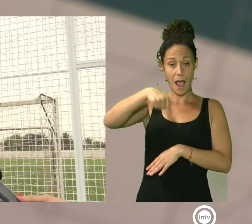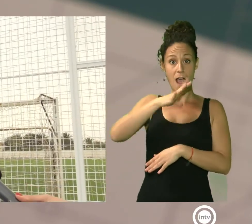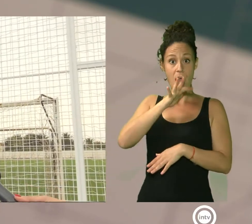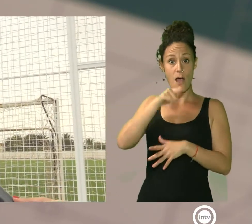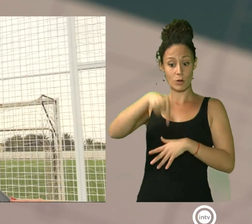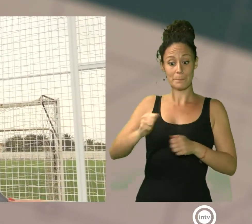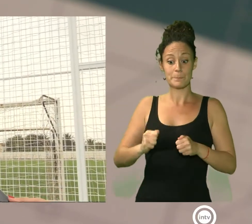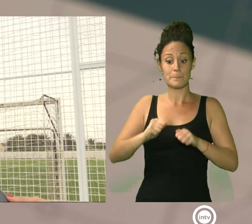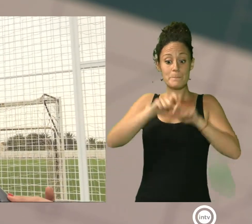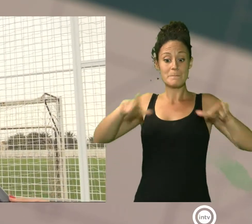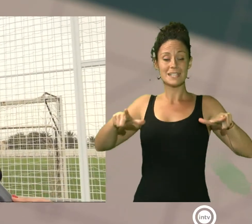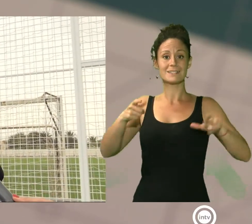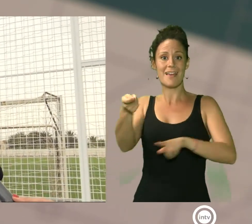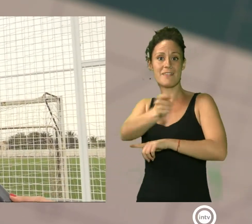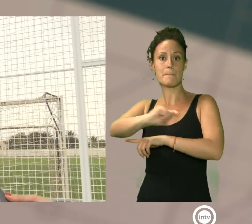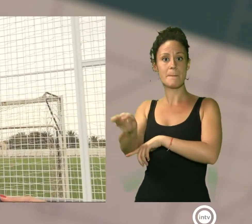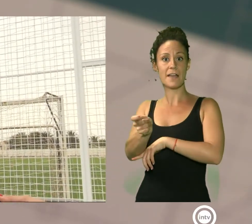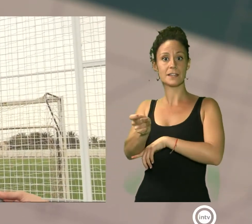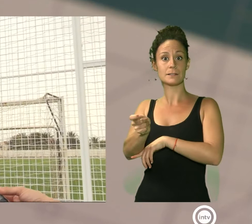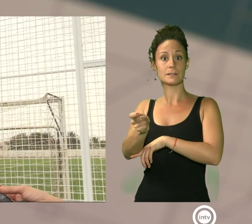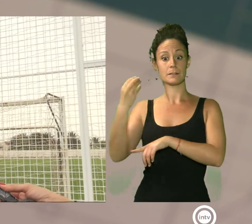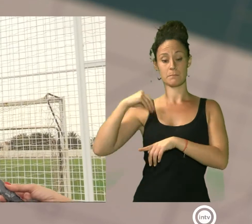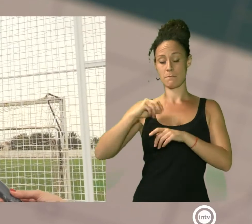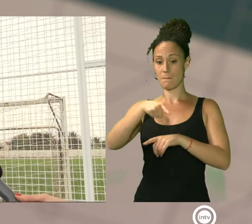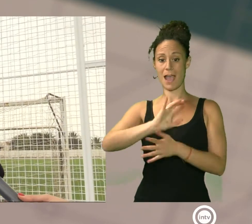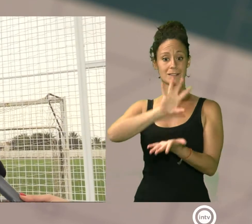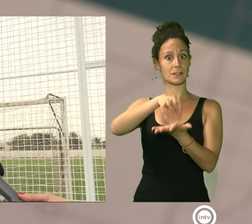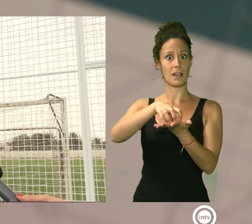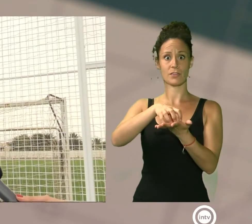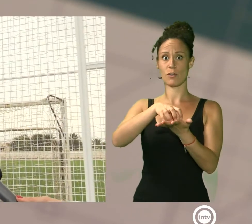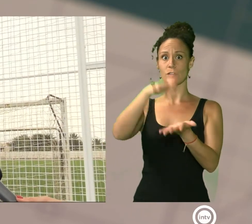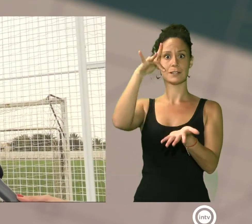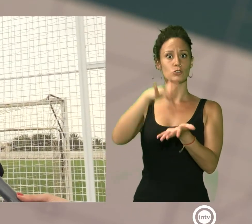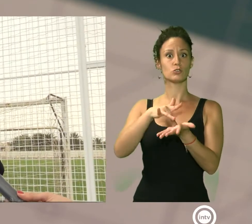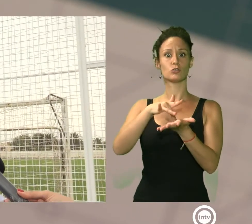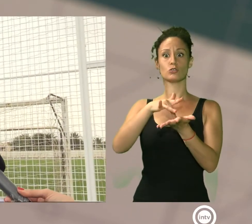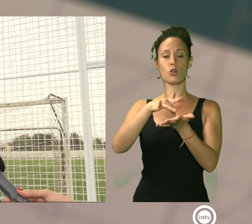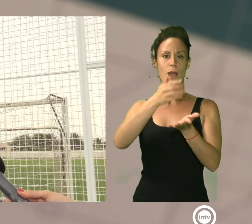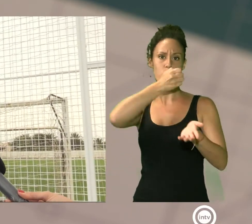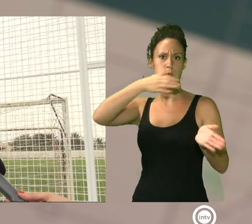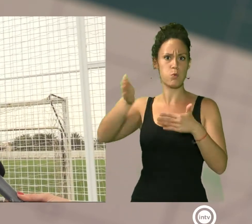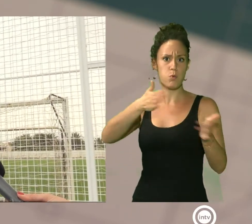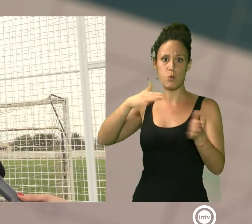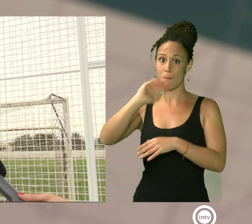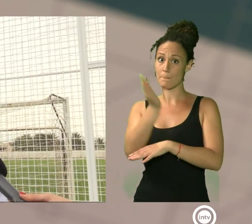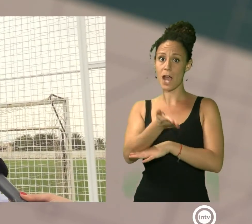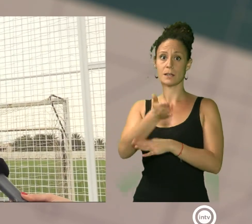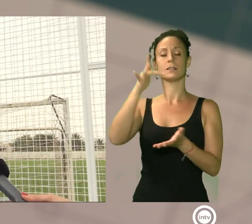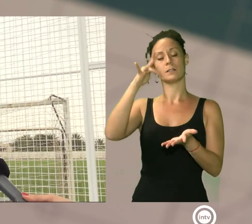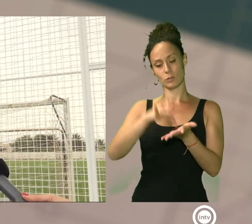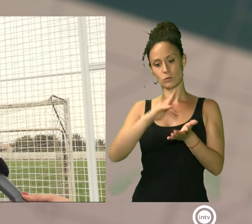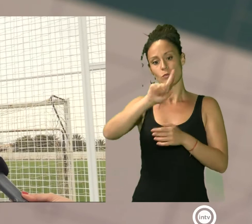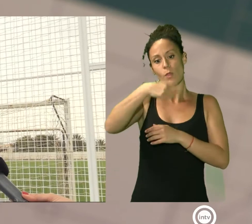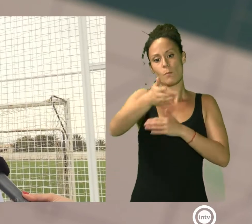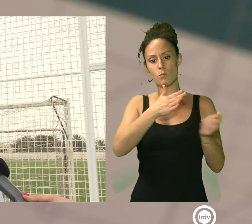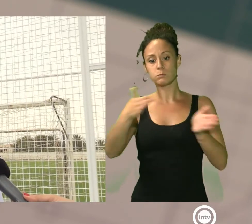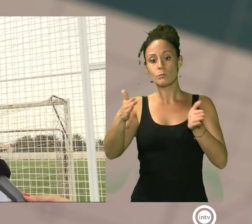la pista de pádel, unas instalaciones que quedaron bastante dañadas con la Dana y, bueno, por el tema del COVID no hemos podido